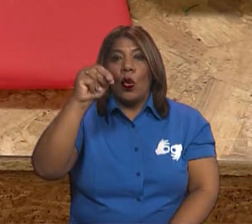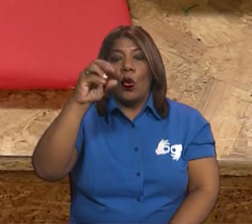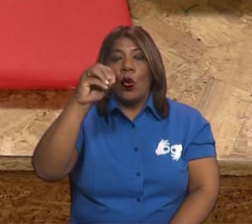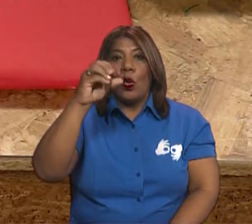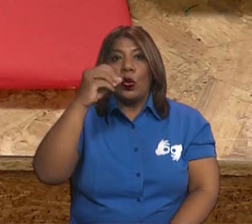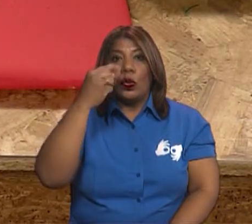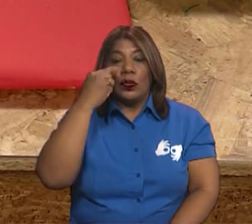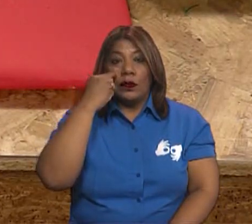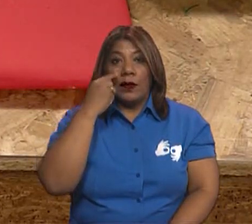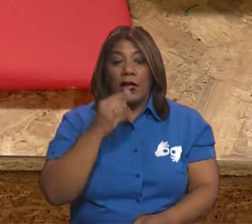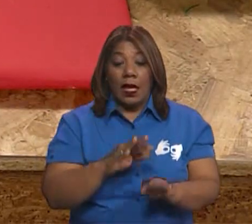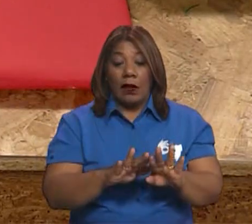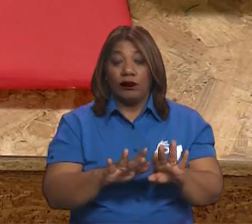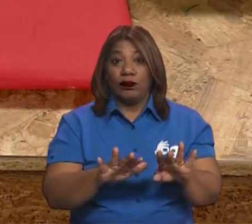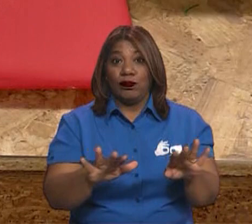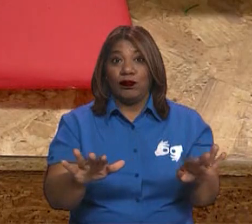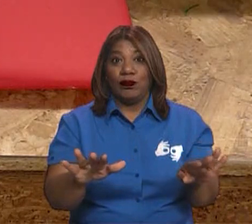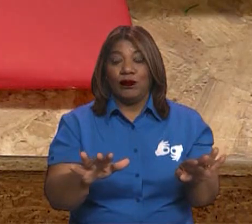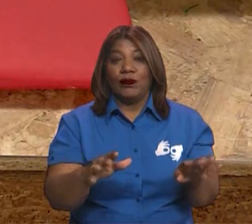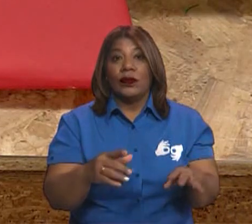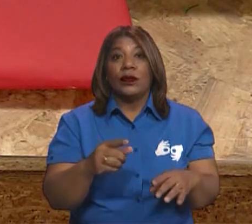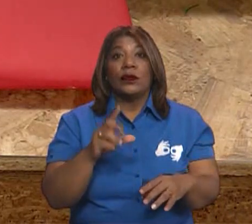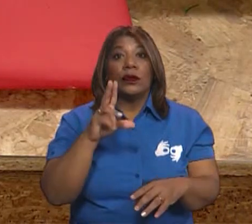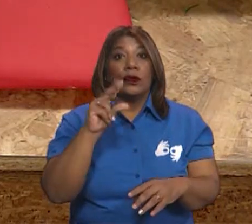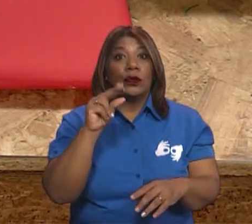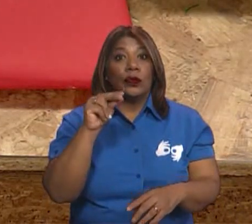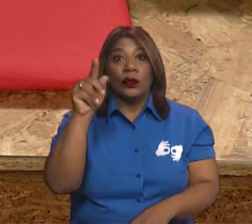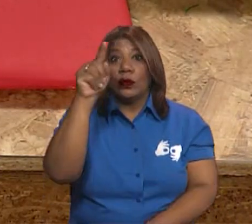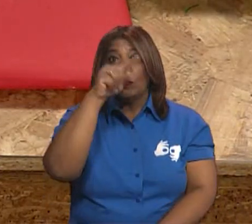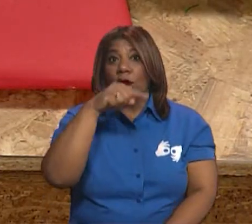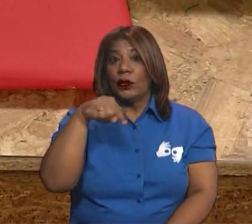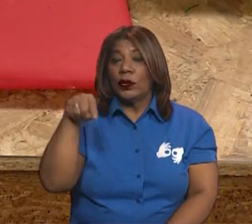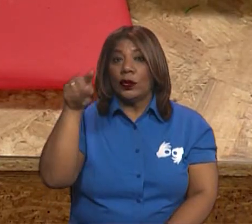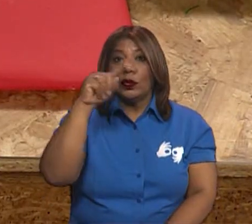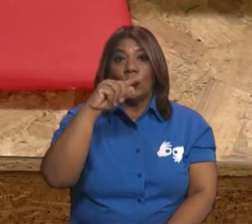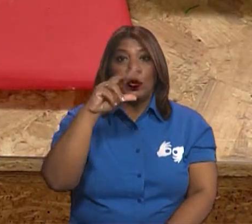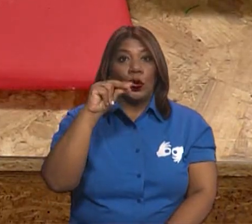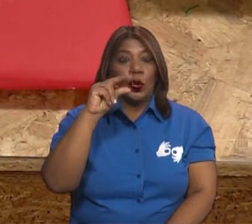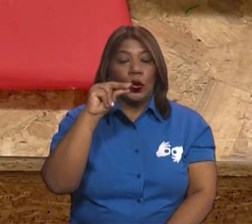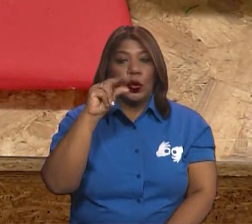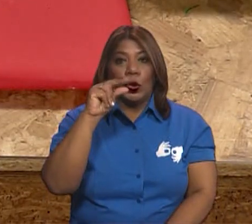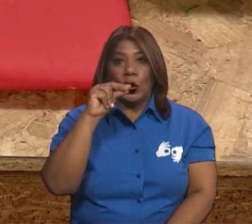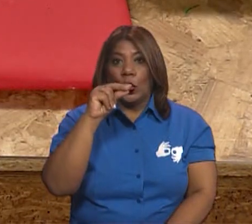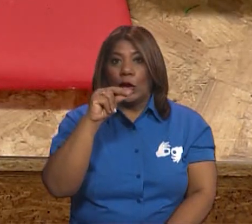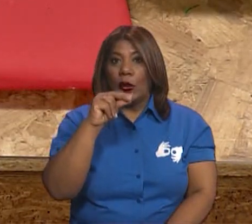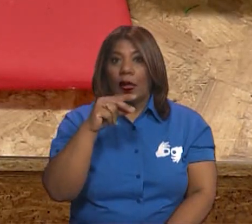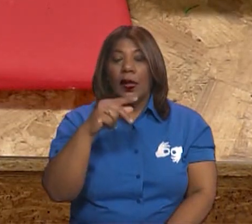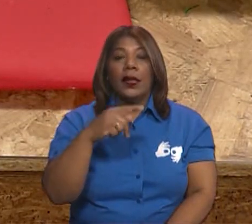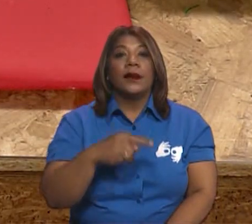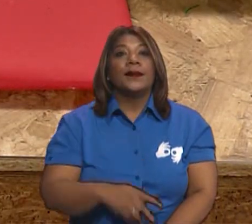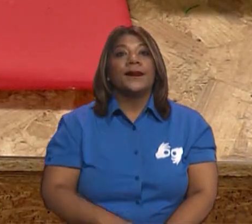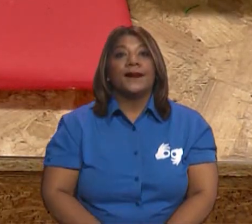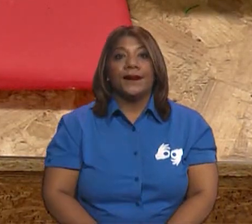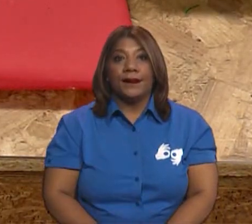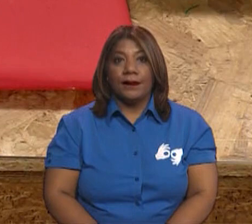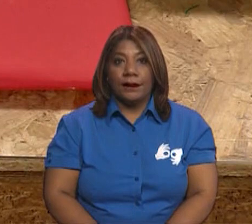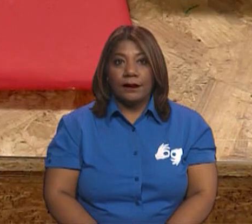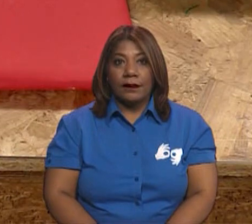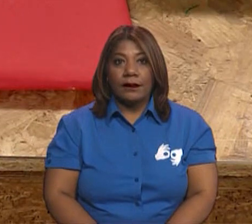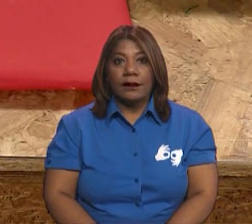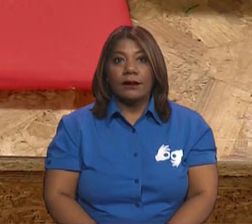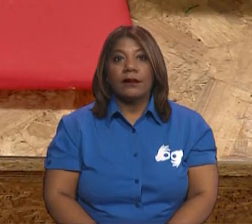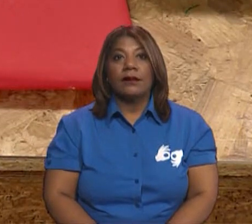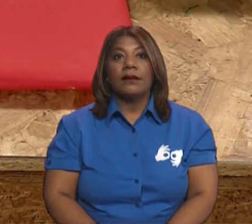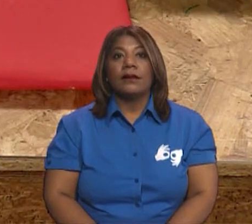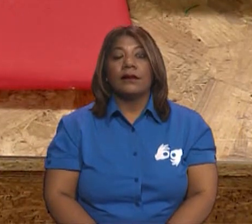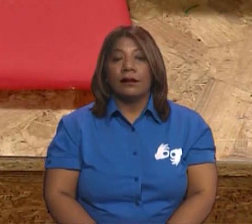Recordemos que el círculo no es un polígono. No lo olvidemos. Entonces, ahora vamos a recordar que tenemos